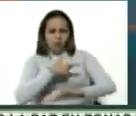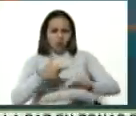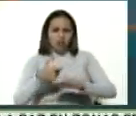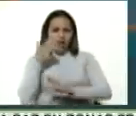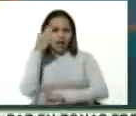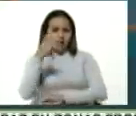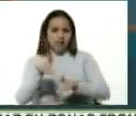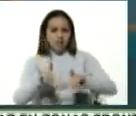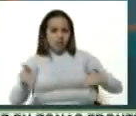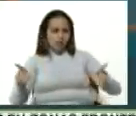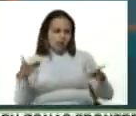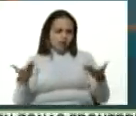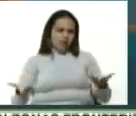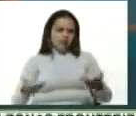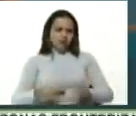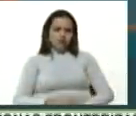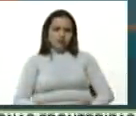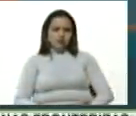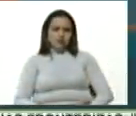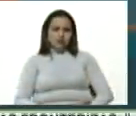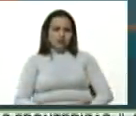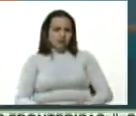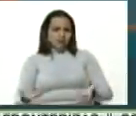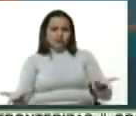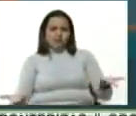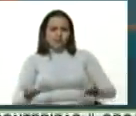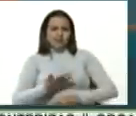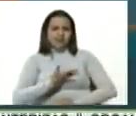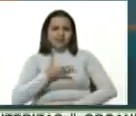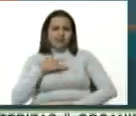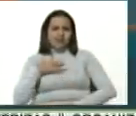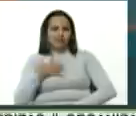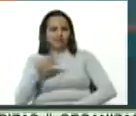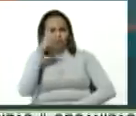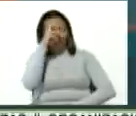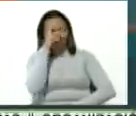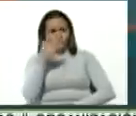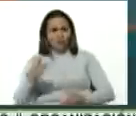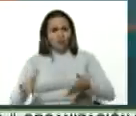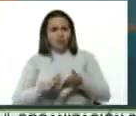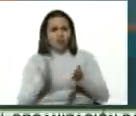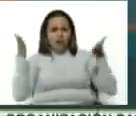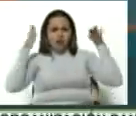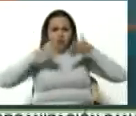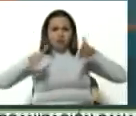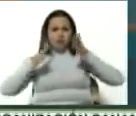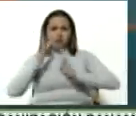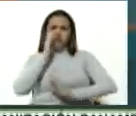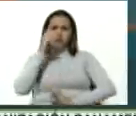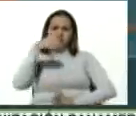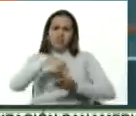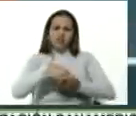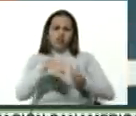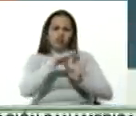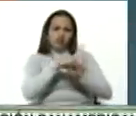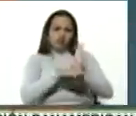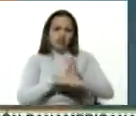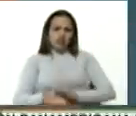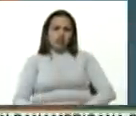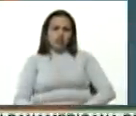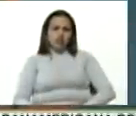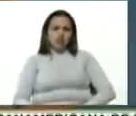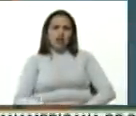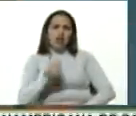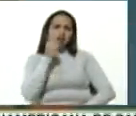la democracia, etcétera, absolutamente absurdo, constituyendo consejos que no están en esta constitución, violando